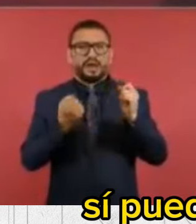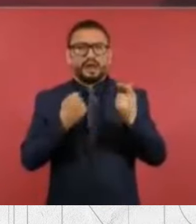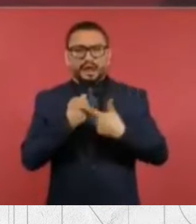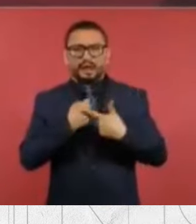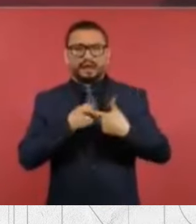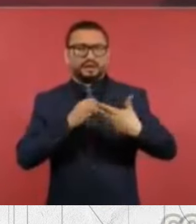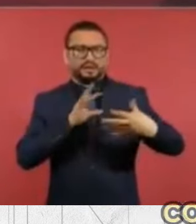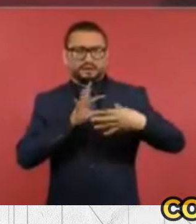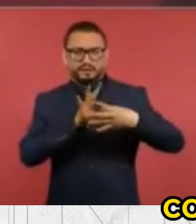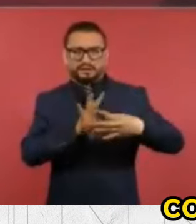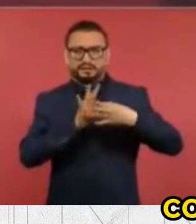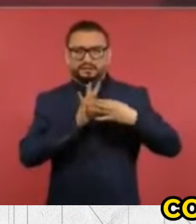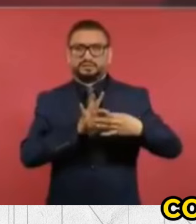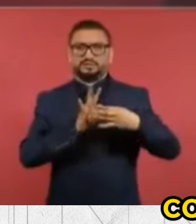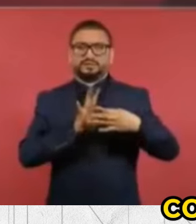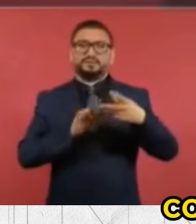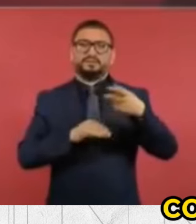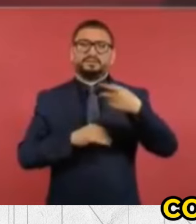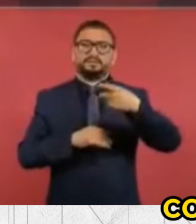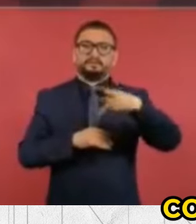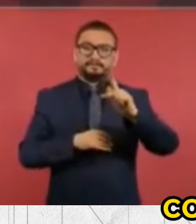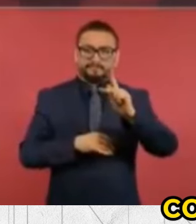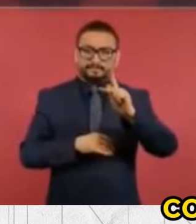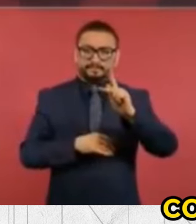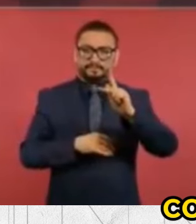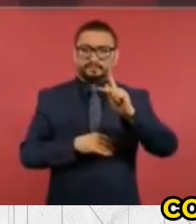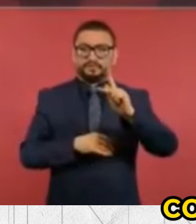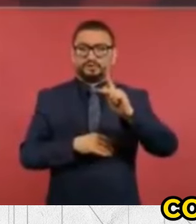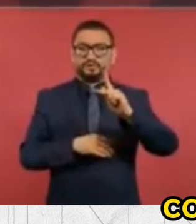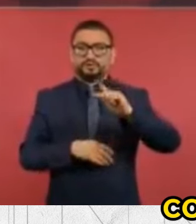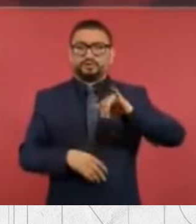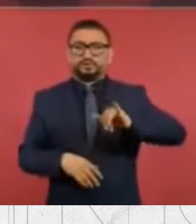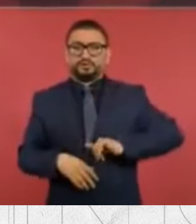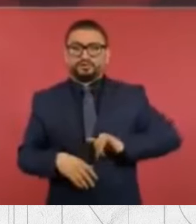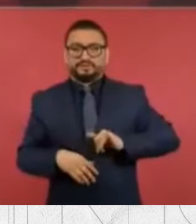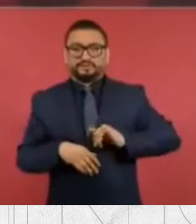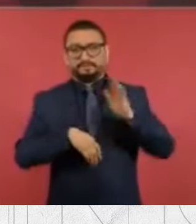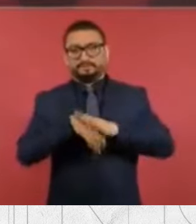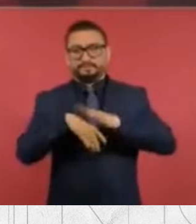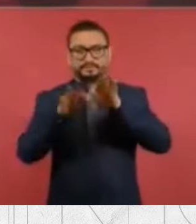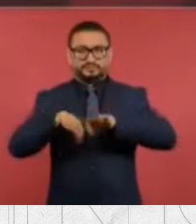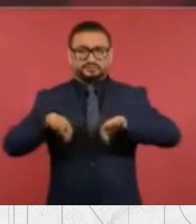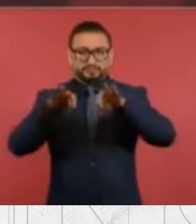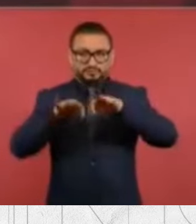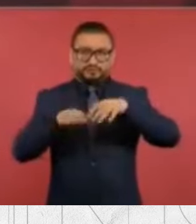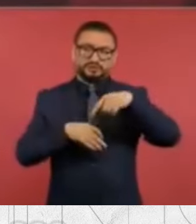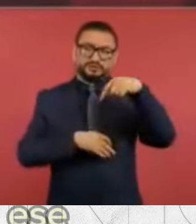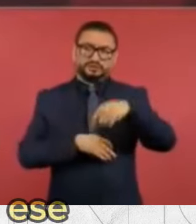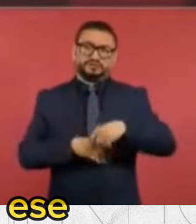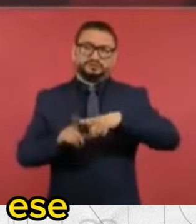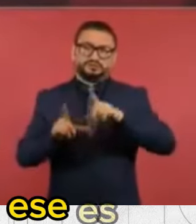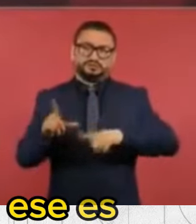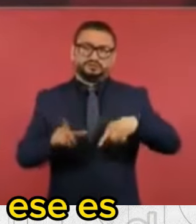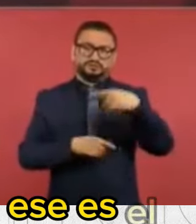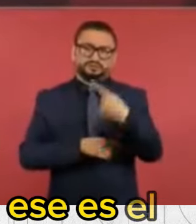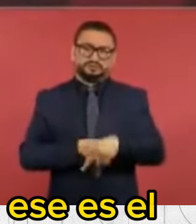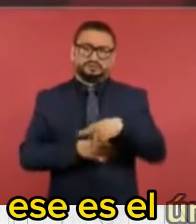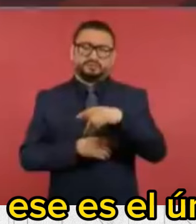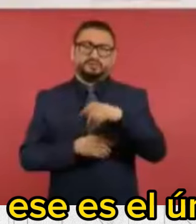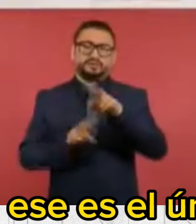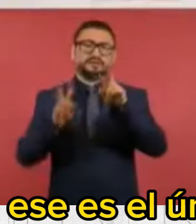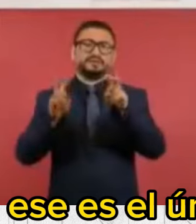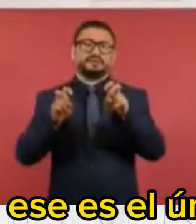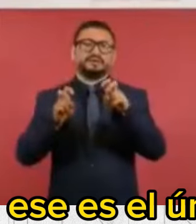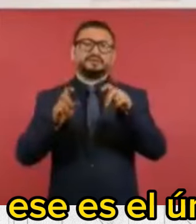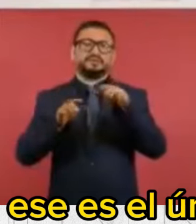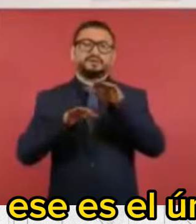pero con el predominio del interés nacional en el caso del litio, ese es el